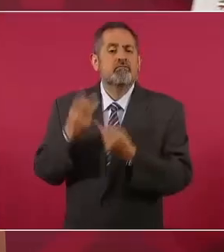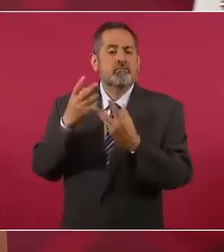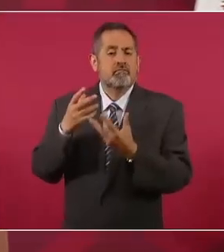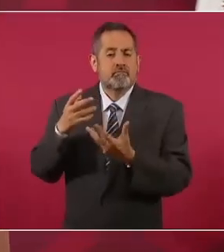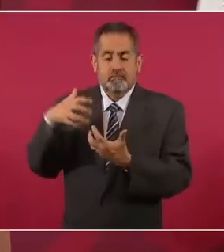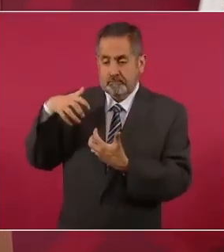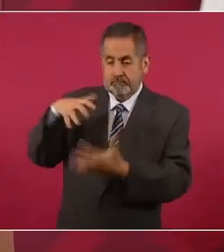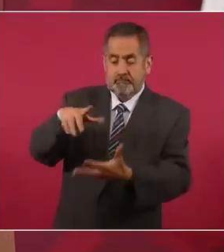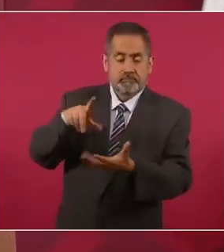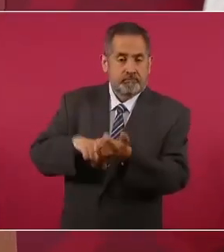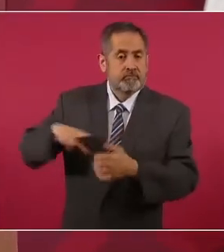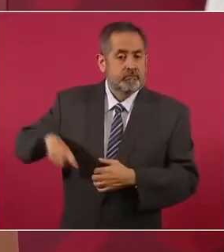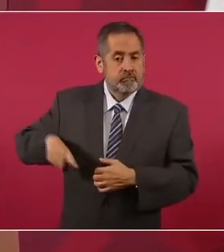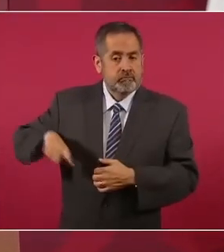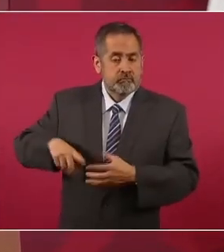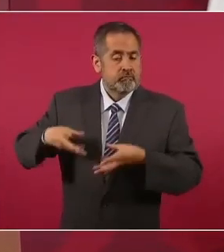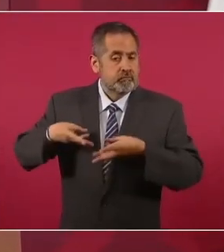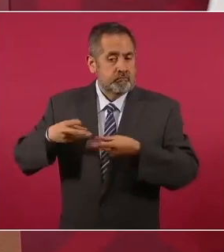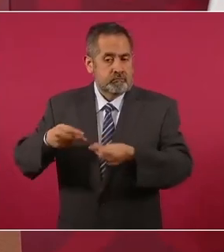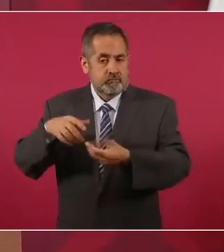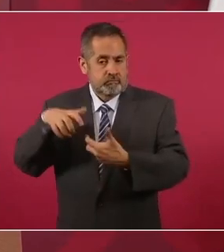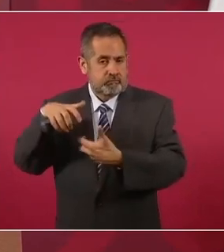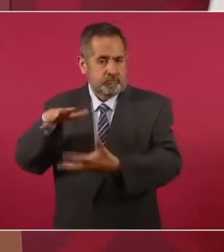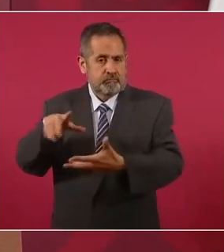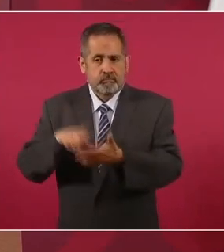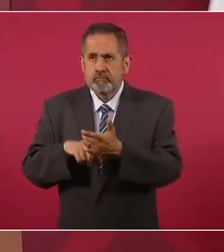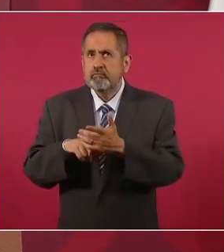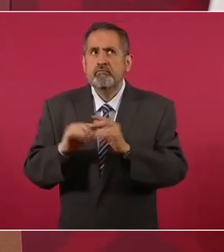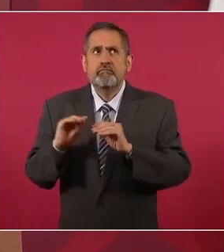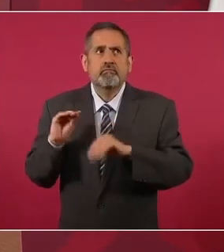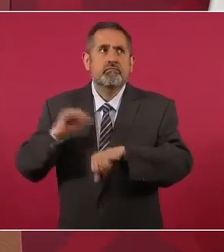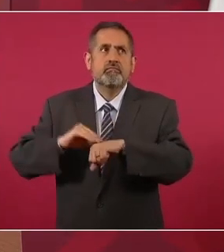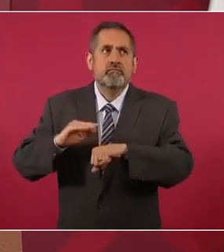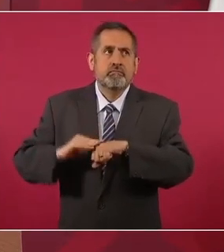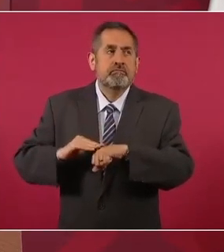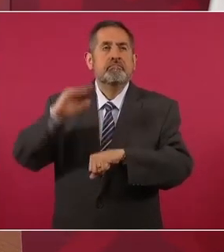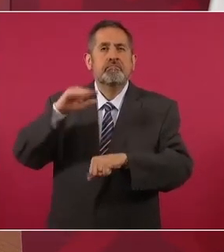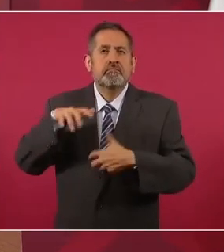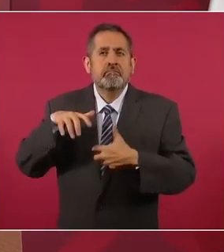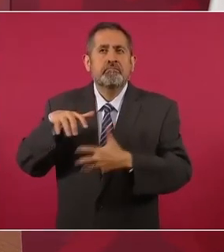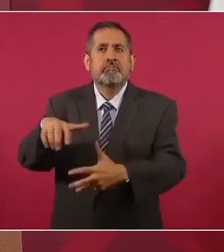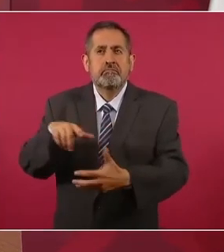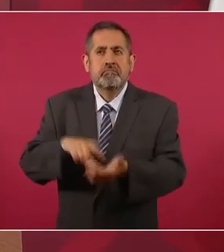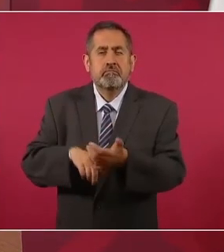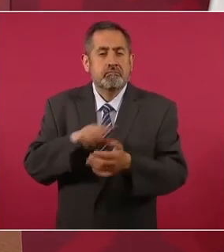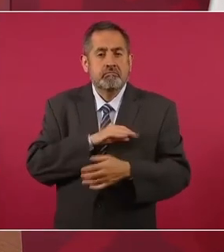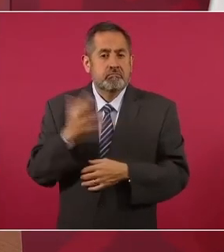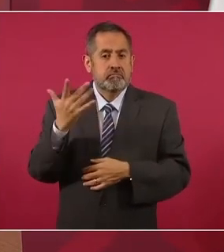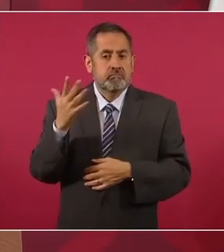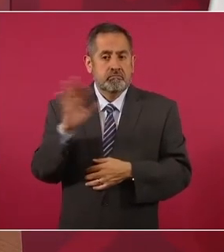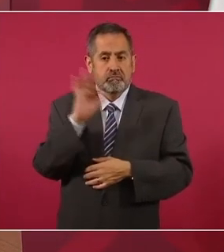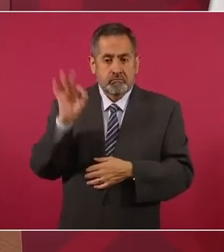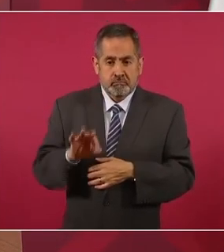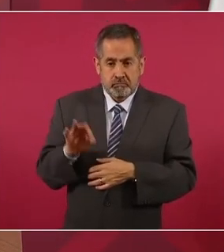pública ha crecido más del 50 por ciento,